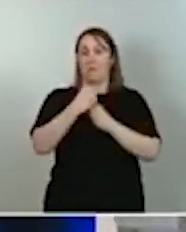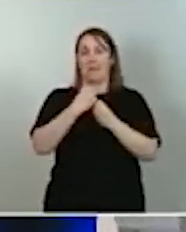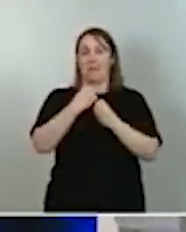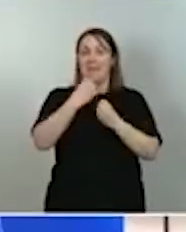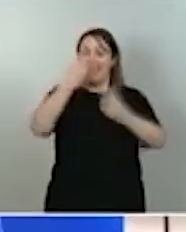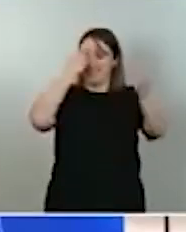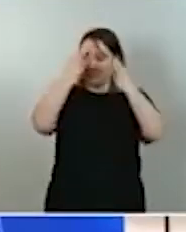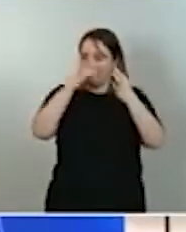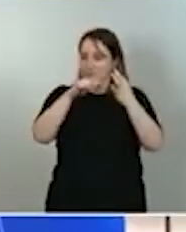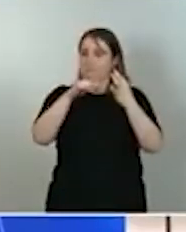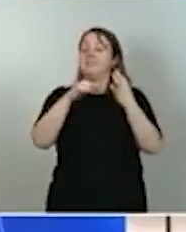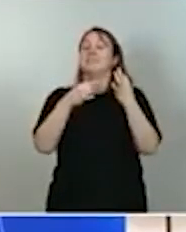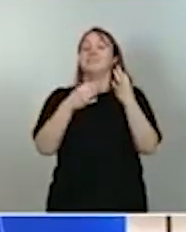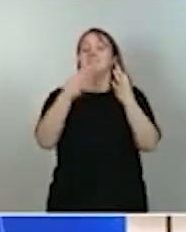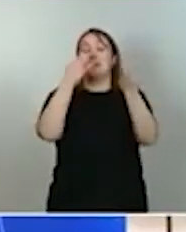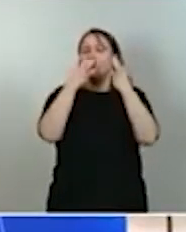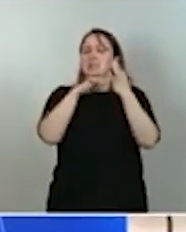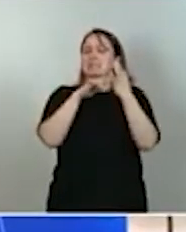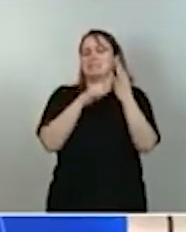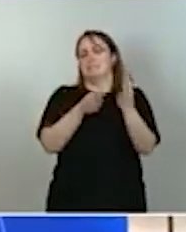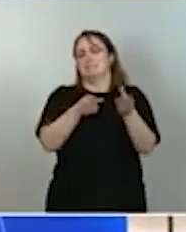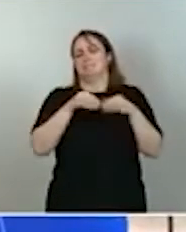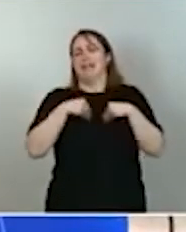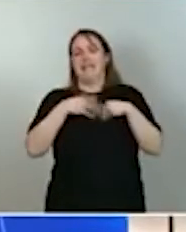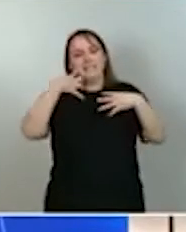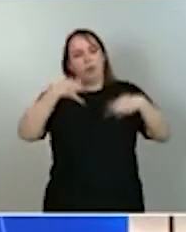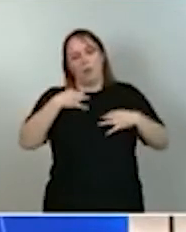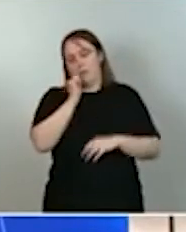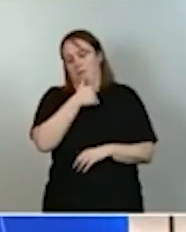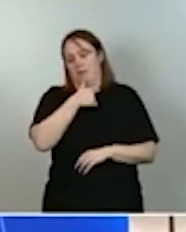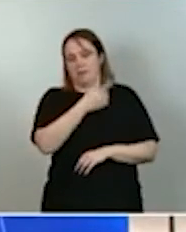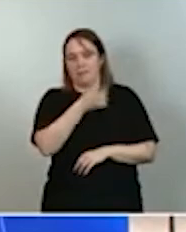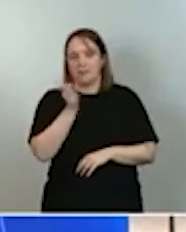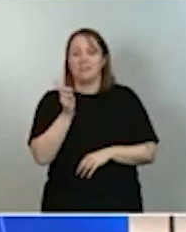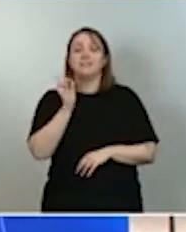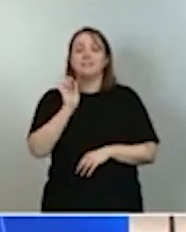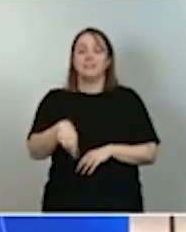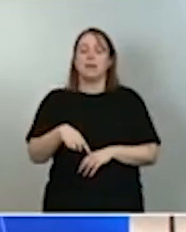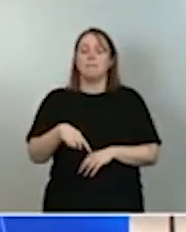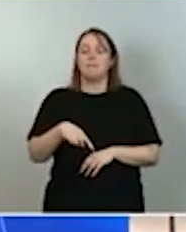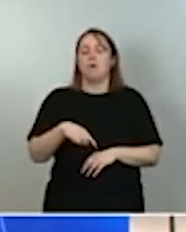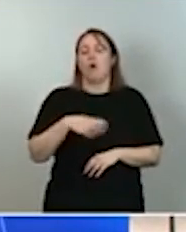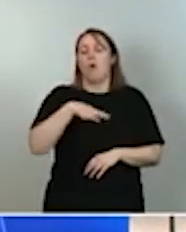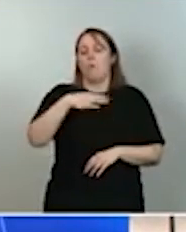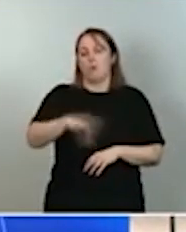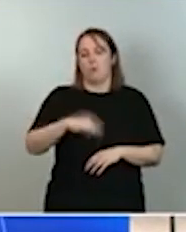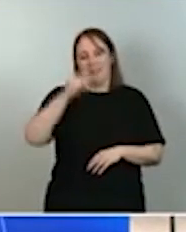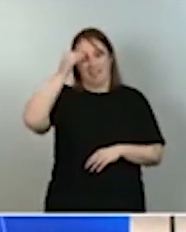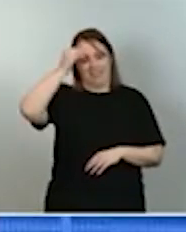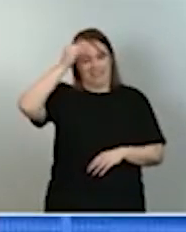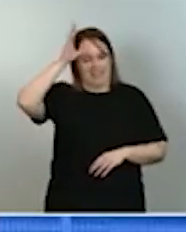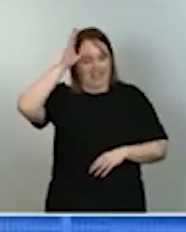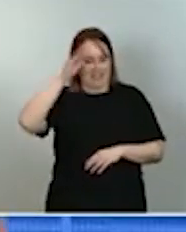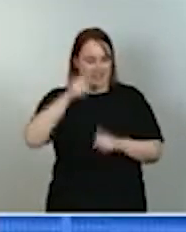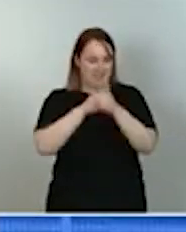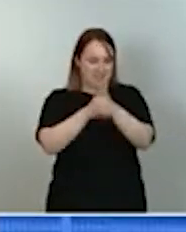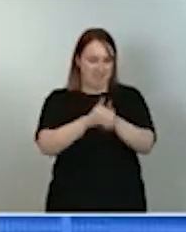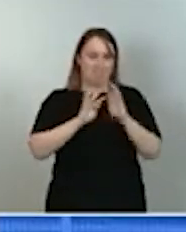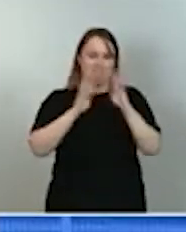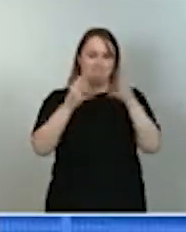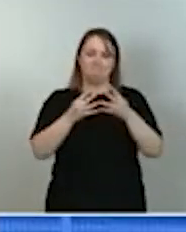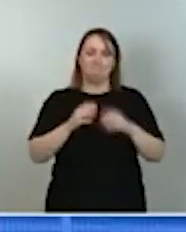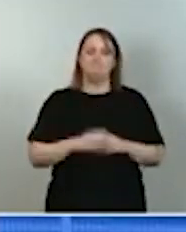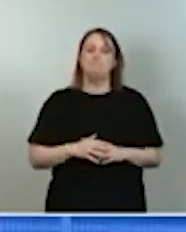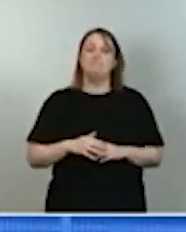supuesto, la seguridad y privacidad y aprovechando las oportunidades de la inteligencia artificial. Y en décimo lugar, garantizar los